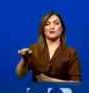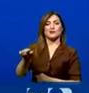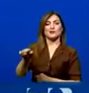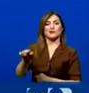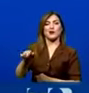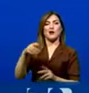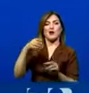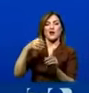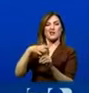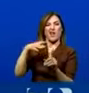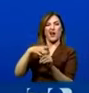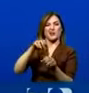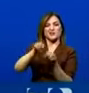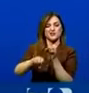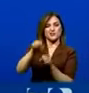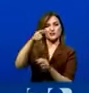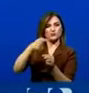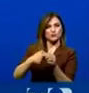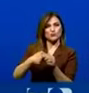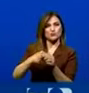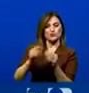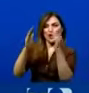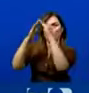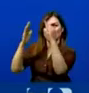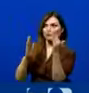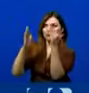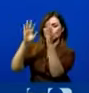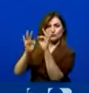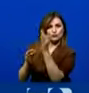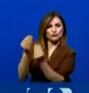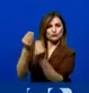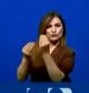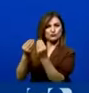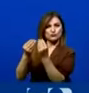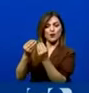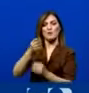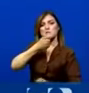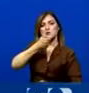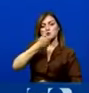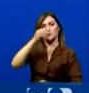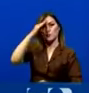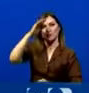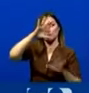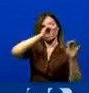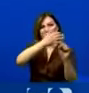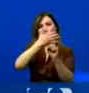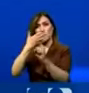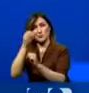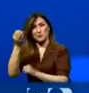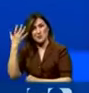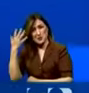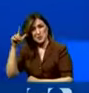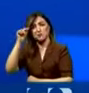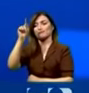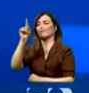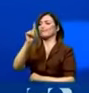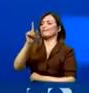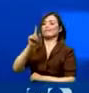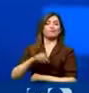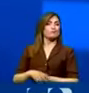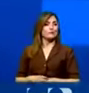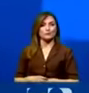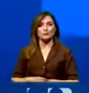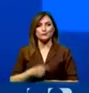la destrucción del patrimonio histórico, el secuestro de periodistas y de personal de la Policía Nacional,